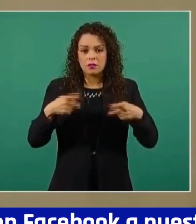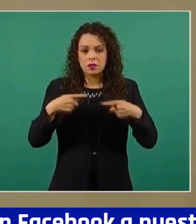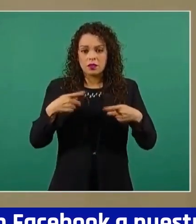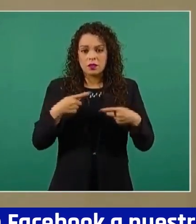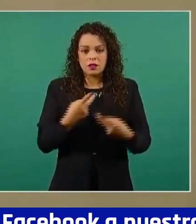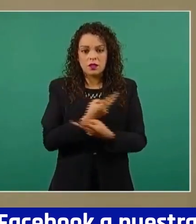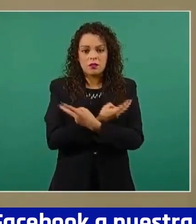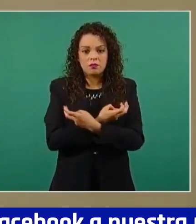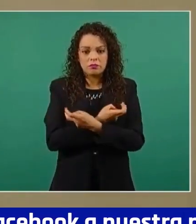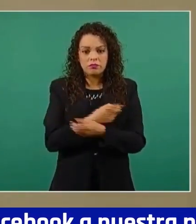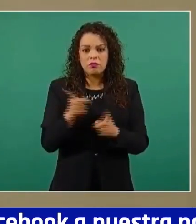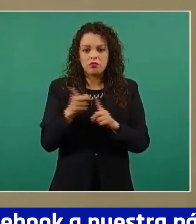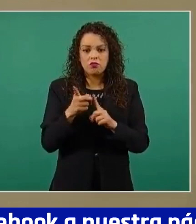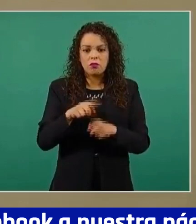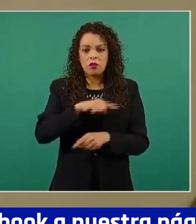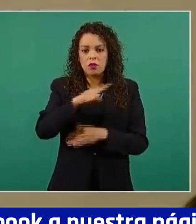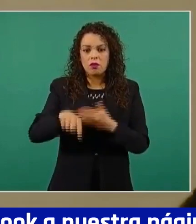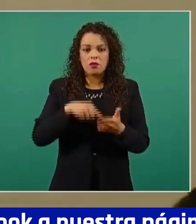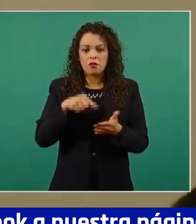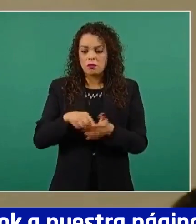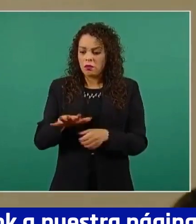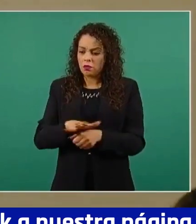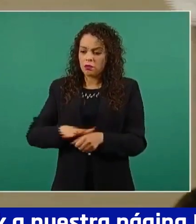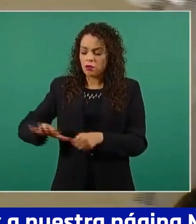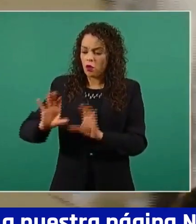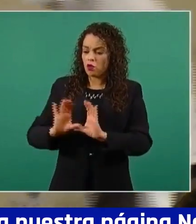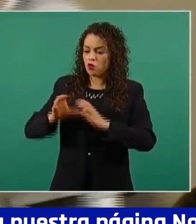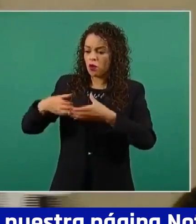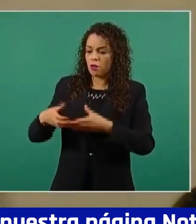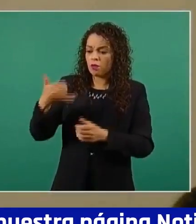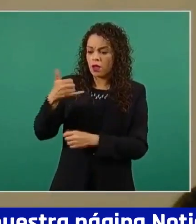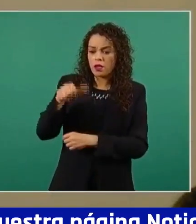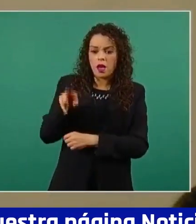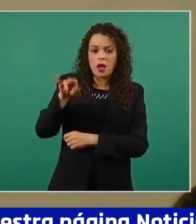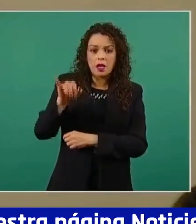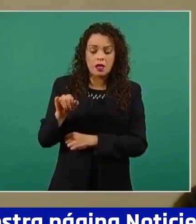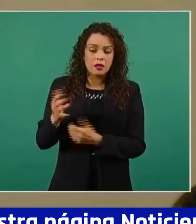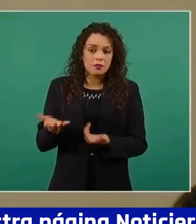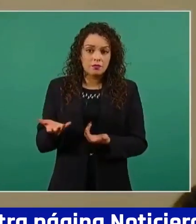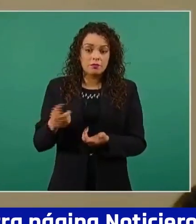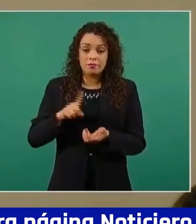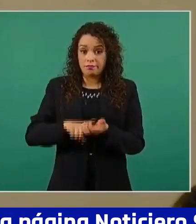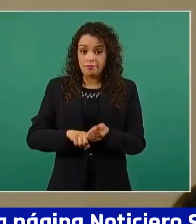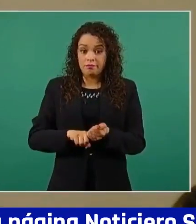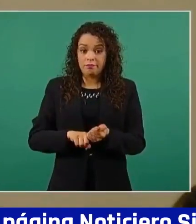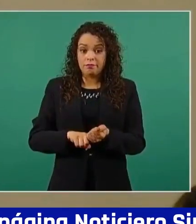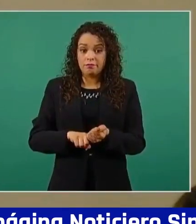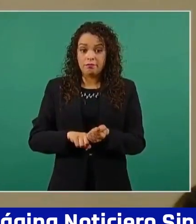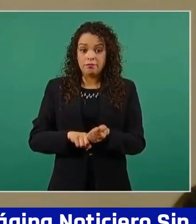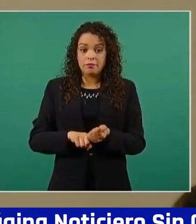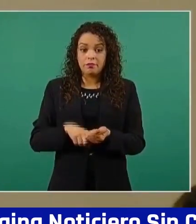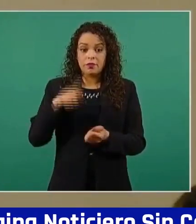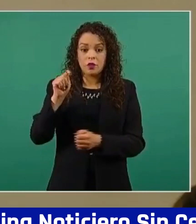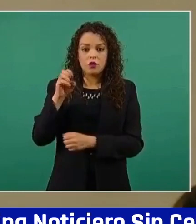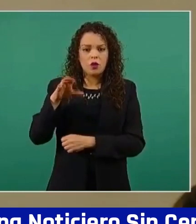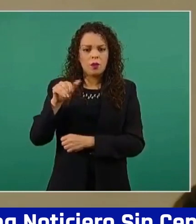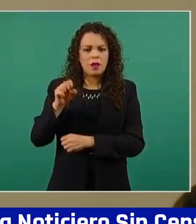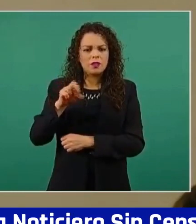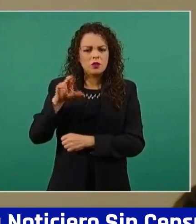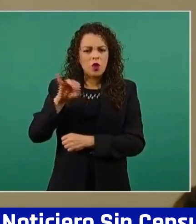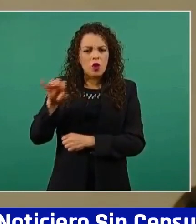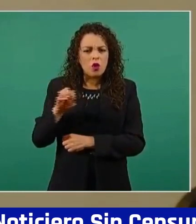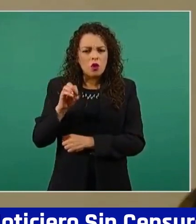persona en las comunidades yaquis correspondía al vocero y activista Tomás Rojo, en particular,